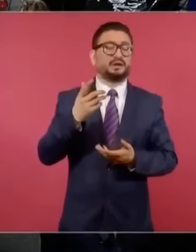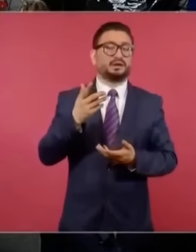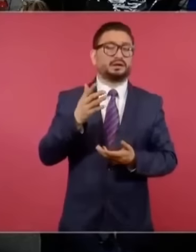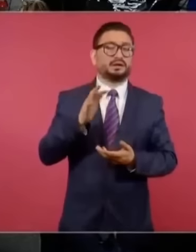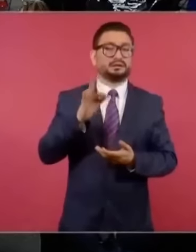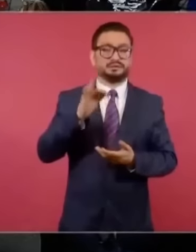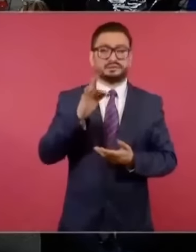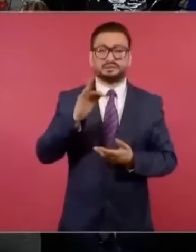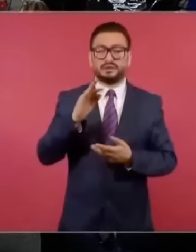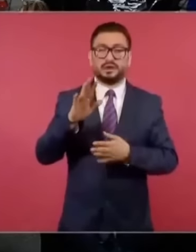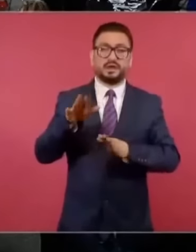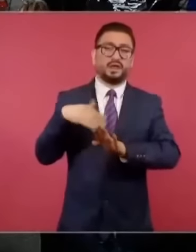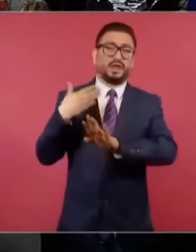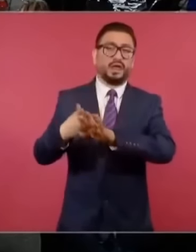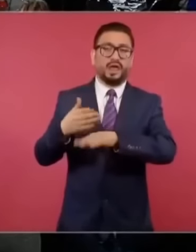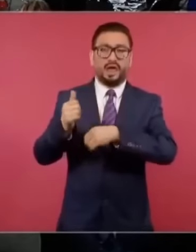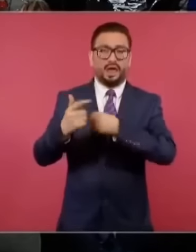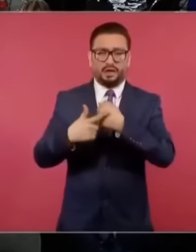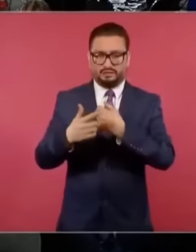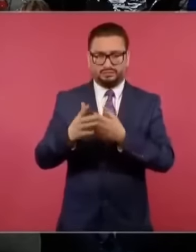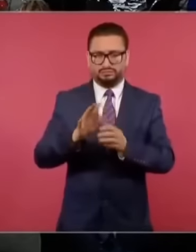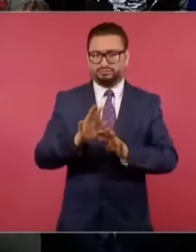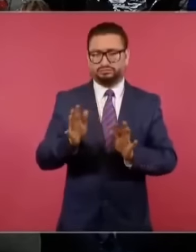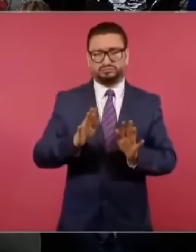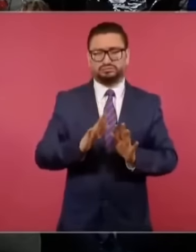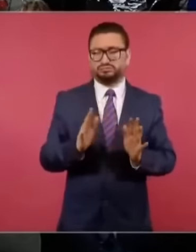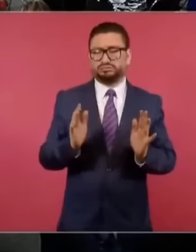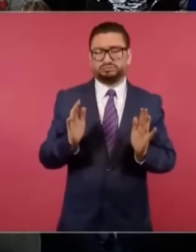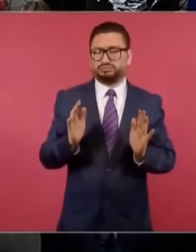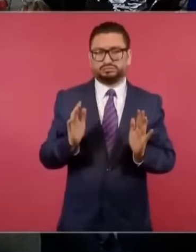represalia. No,